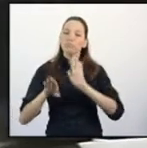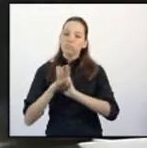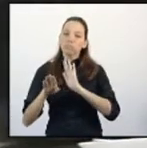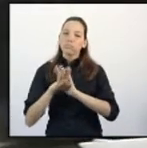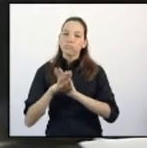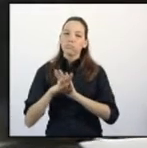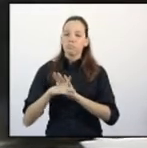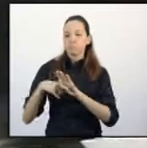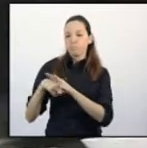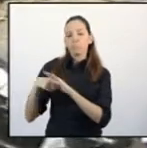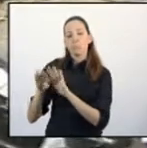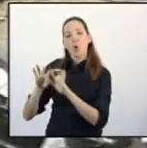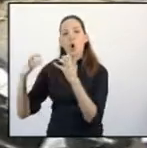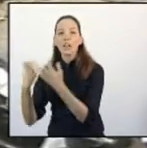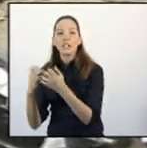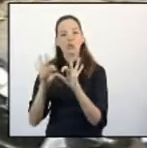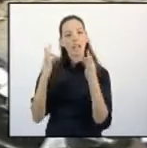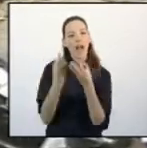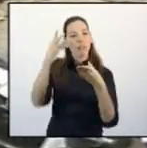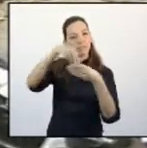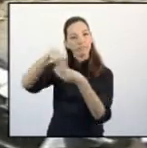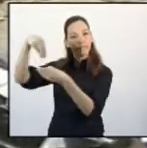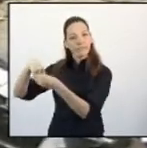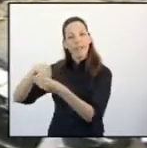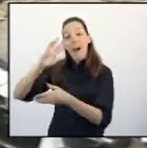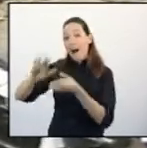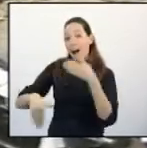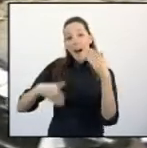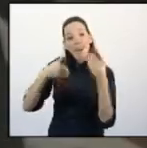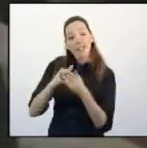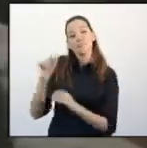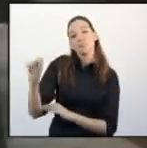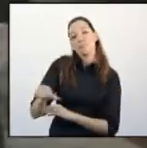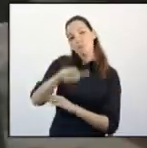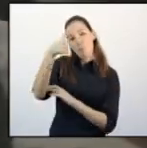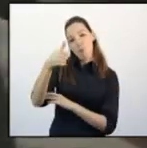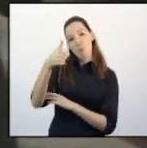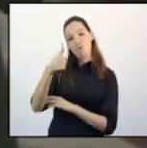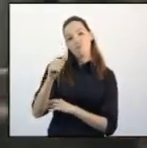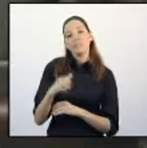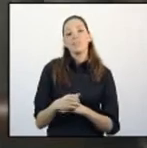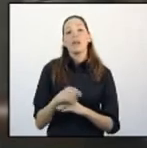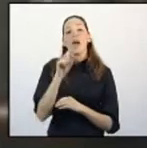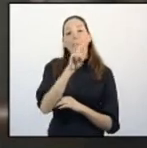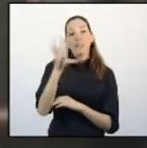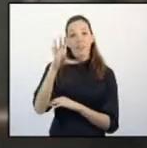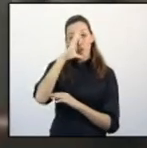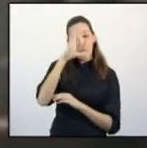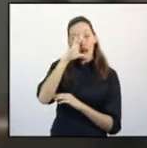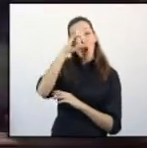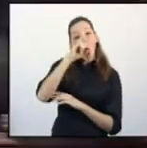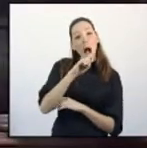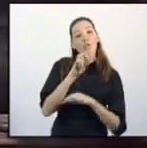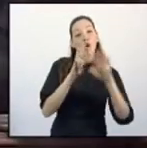de Autonomía sigue salvando sus trámites en el Congreso y el Senado hasta alcanzar su aprobación final. El 25